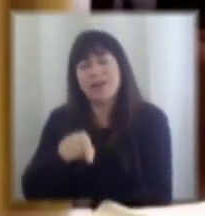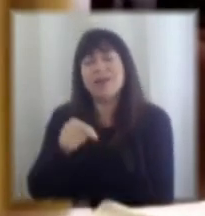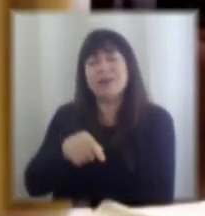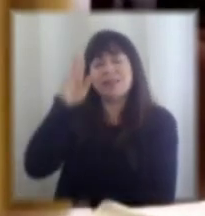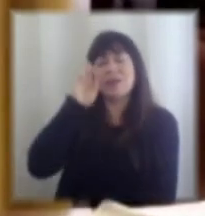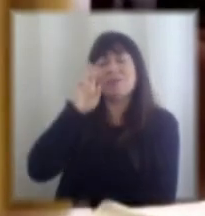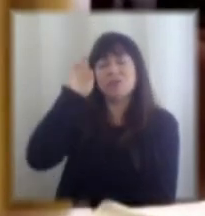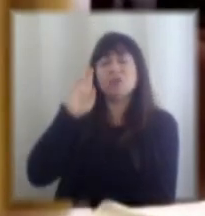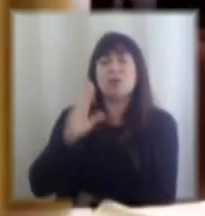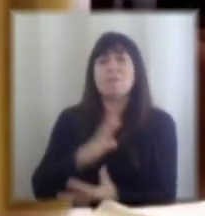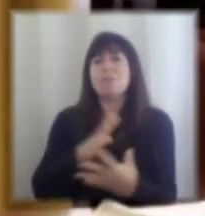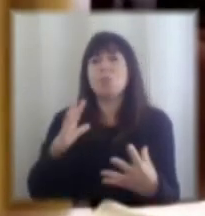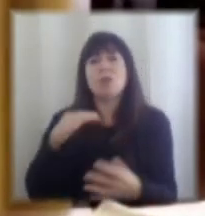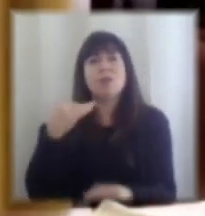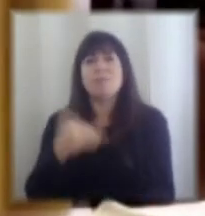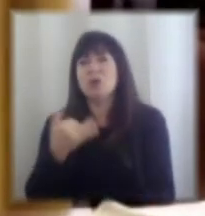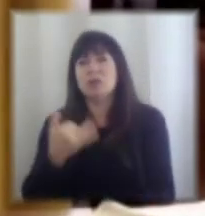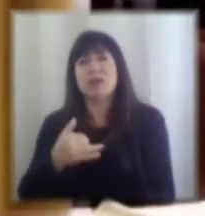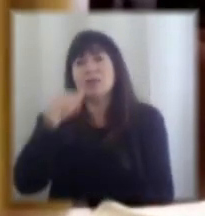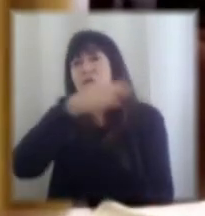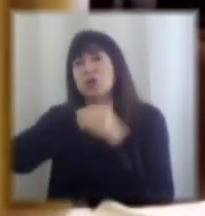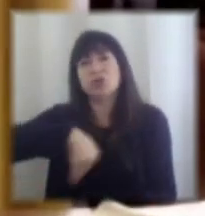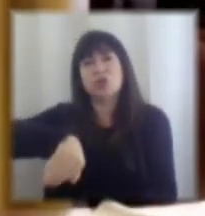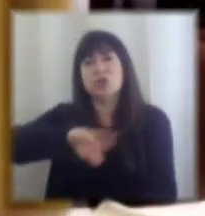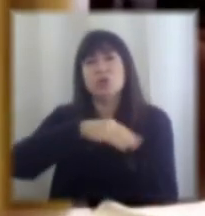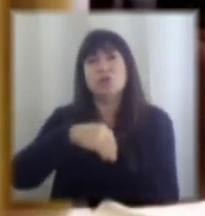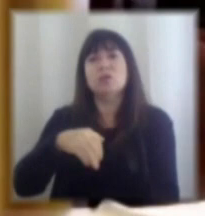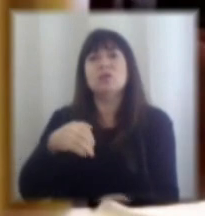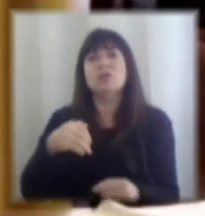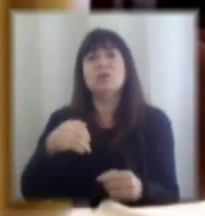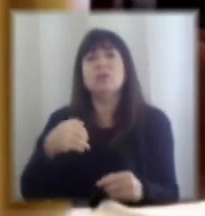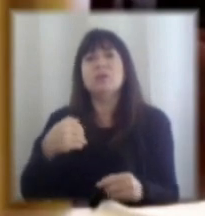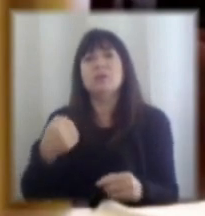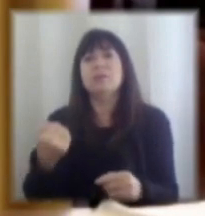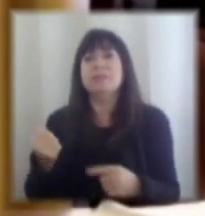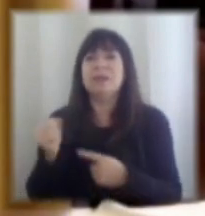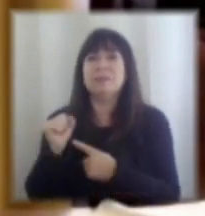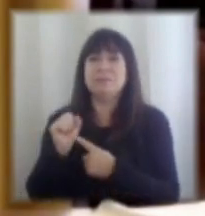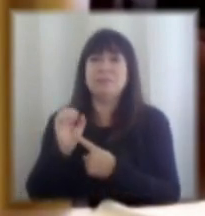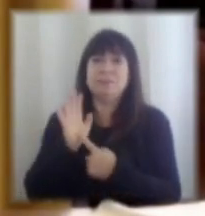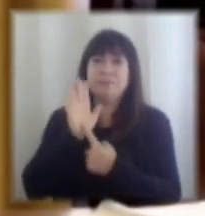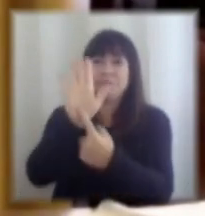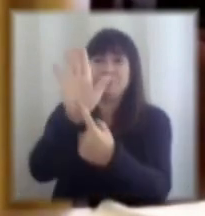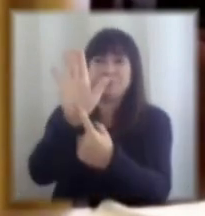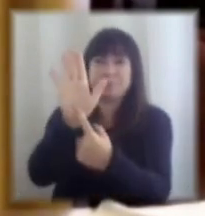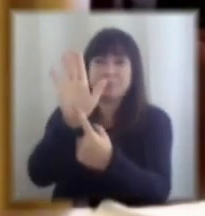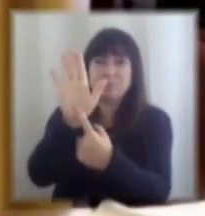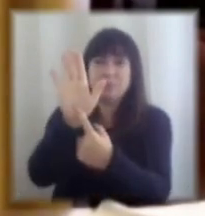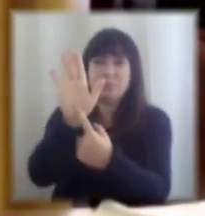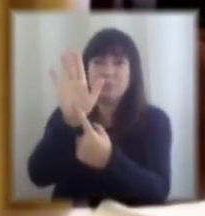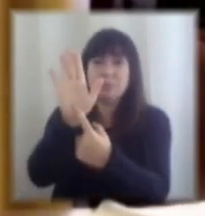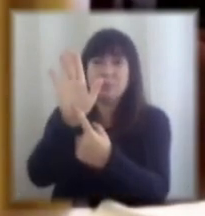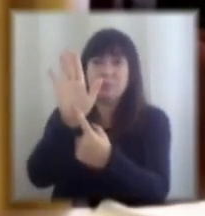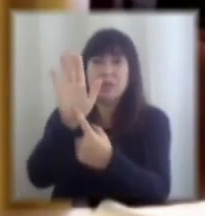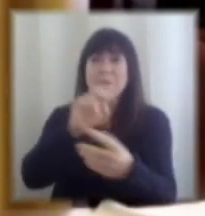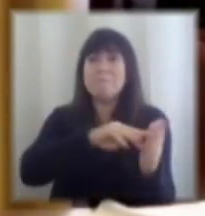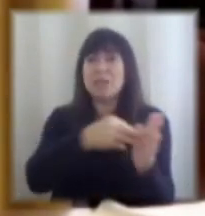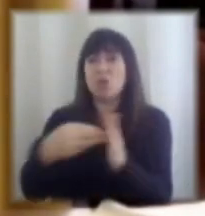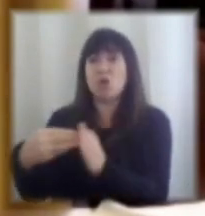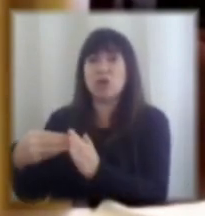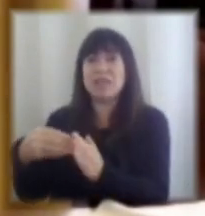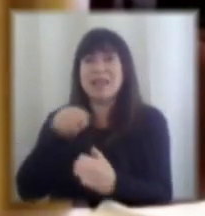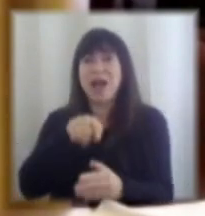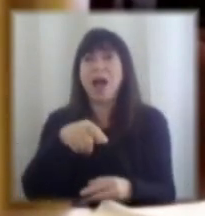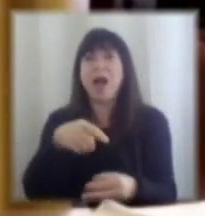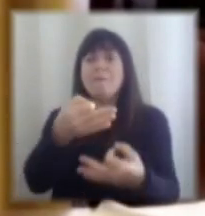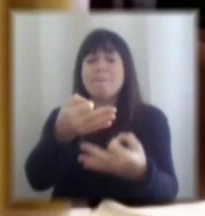fundamental el momento en que nosotros hemos lanzado esta metodología de presupuesto base cero llega en el momento más